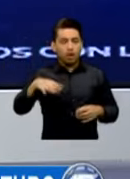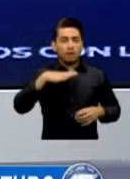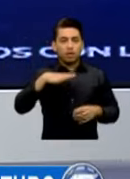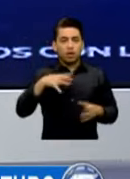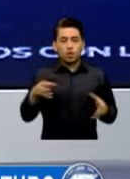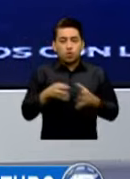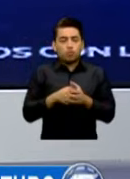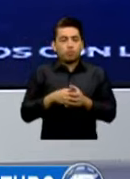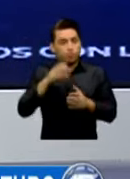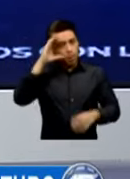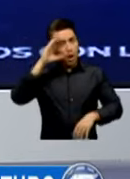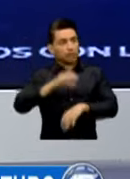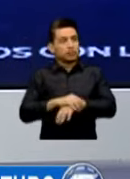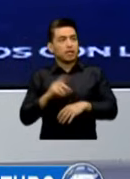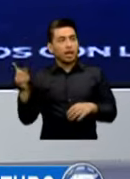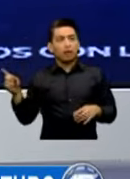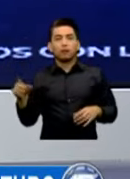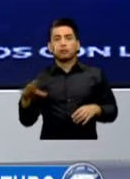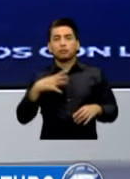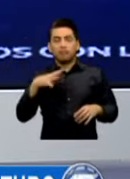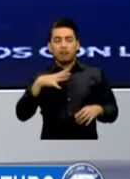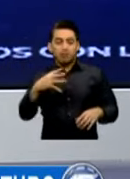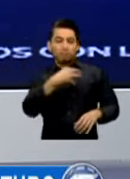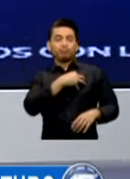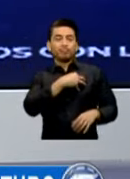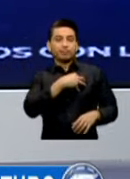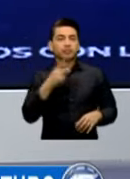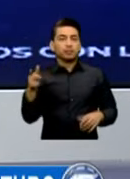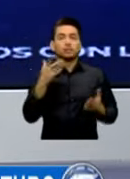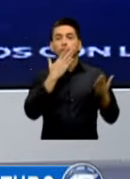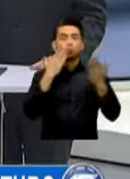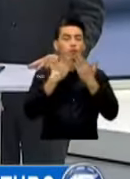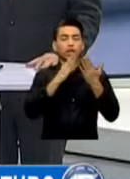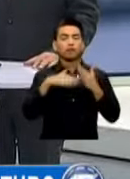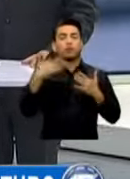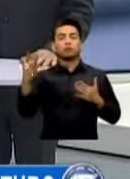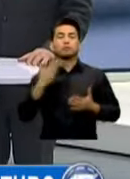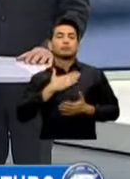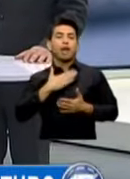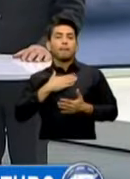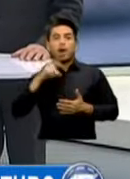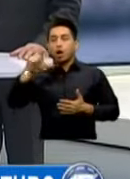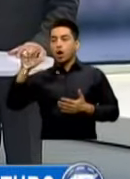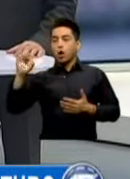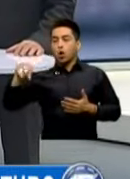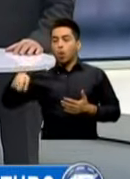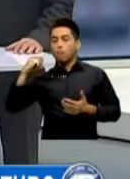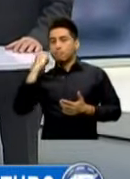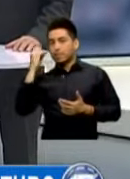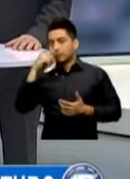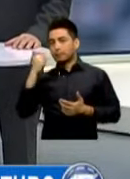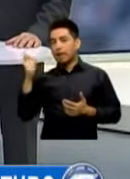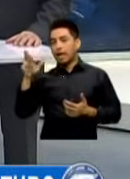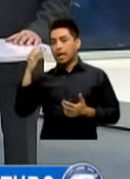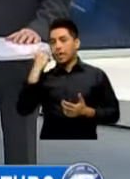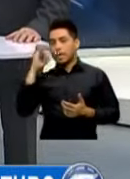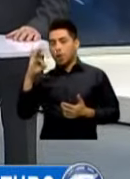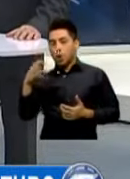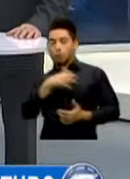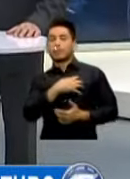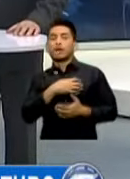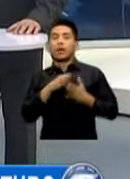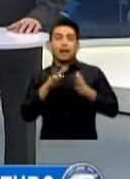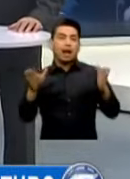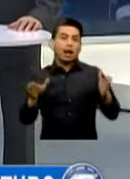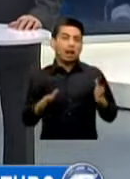Que Son Comisarios Que Estudian Para Comisarios Generales Que Precisamente Mañana Inician Una Serie De Visitas En